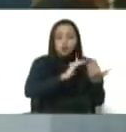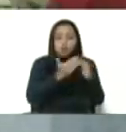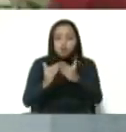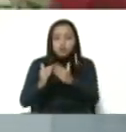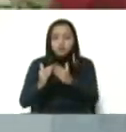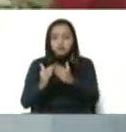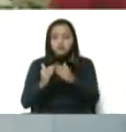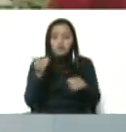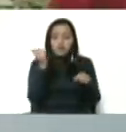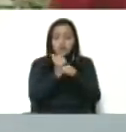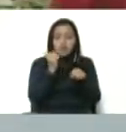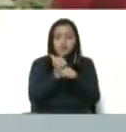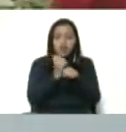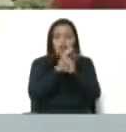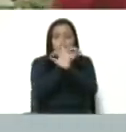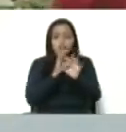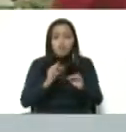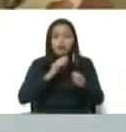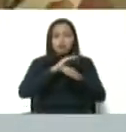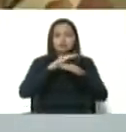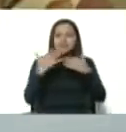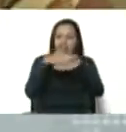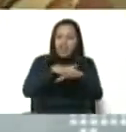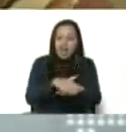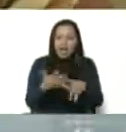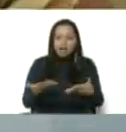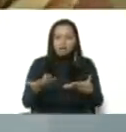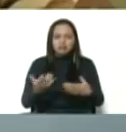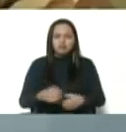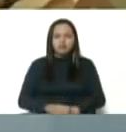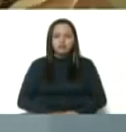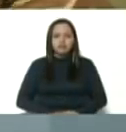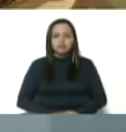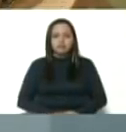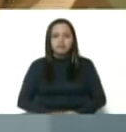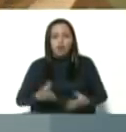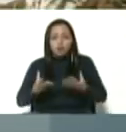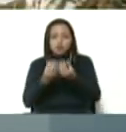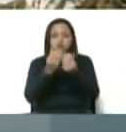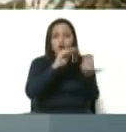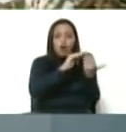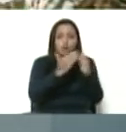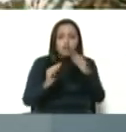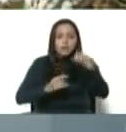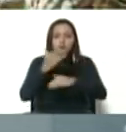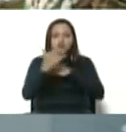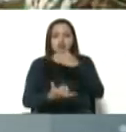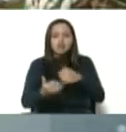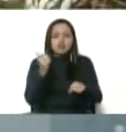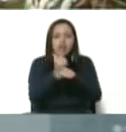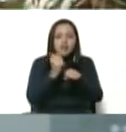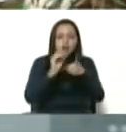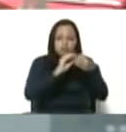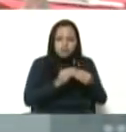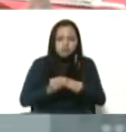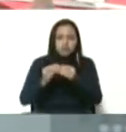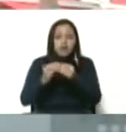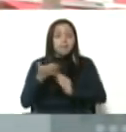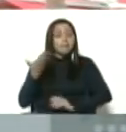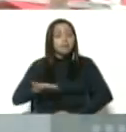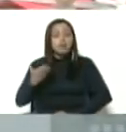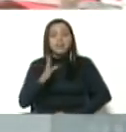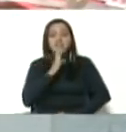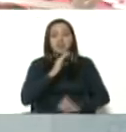actúen de manera integrada con la comunidad, con los proyectos productivos. muy importante los bancos